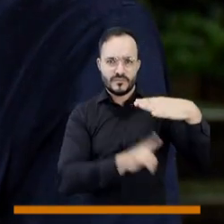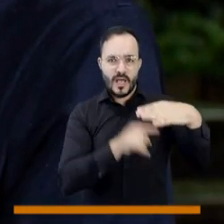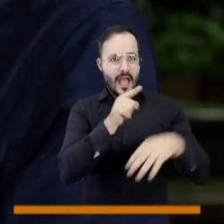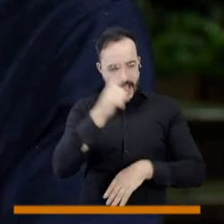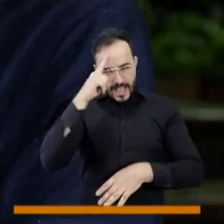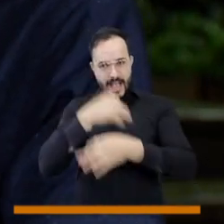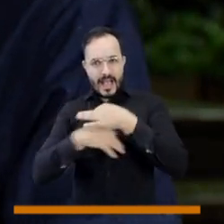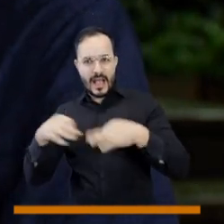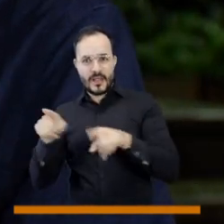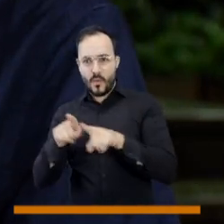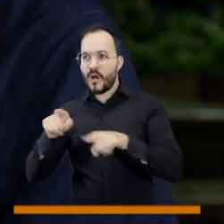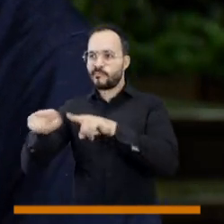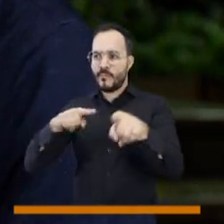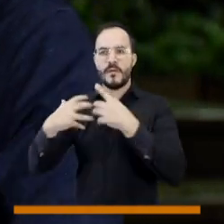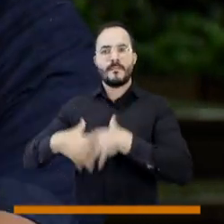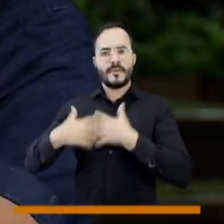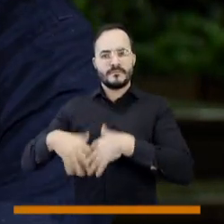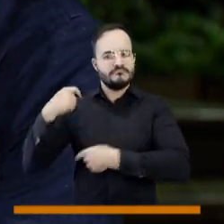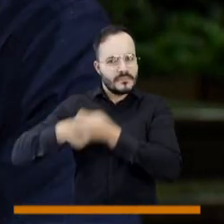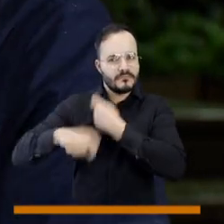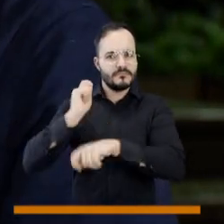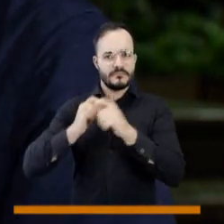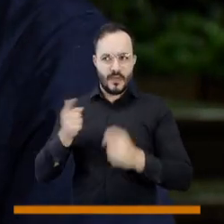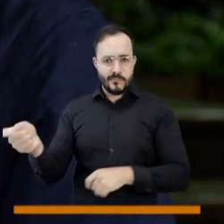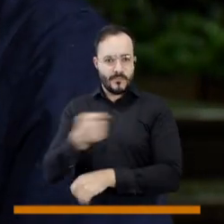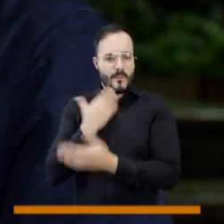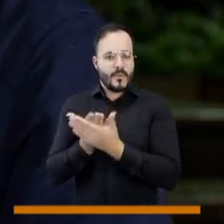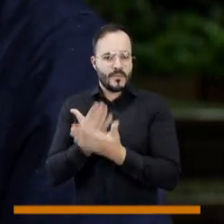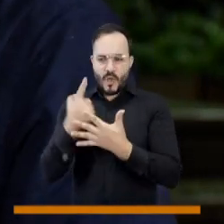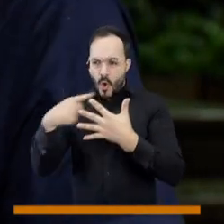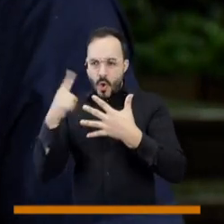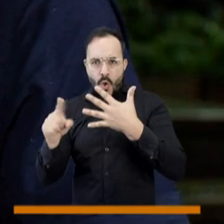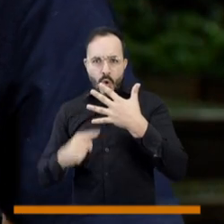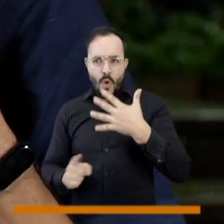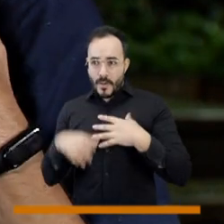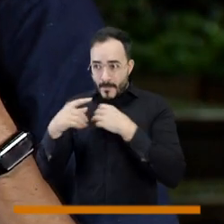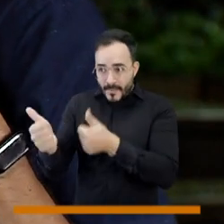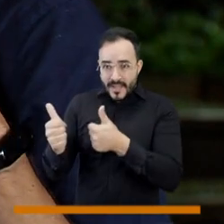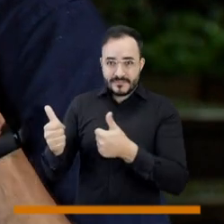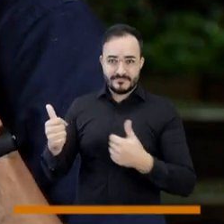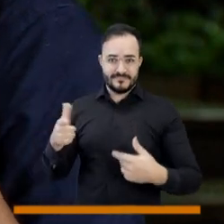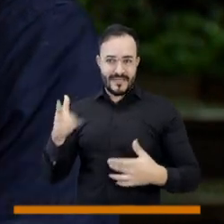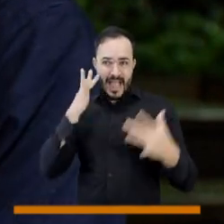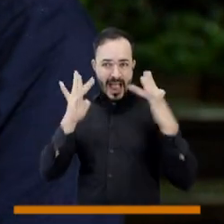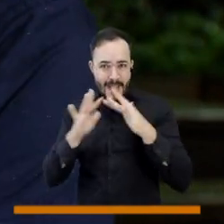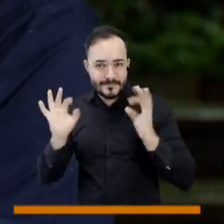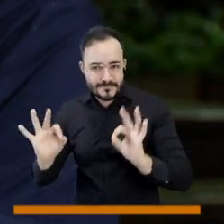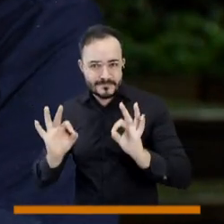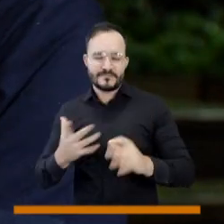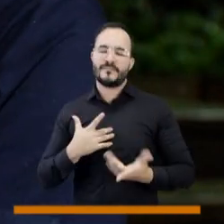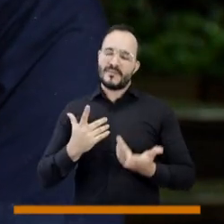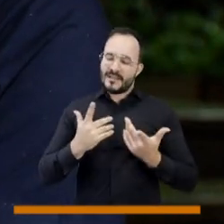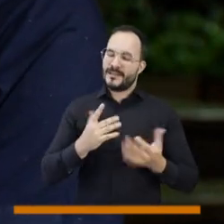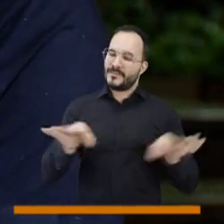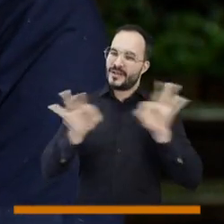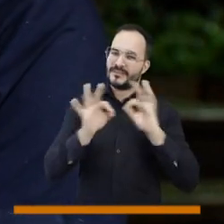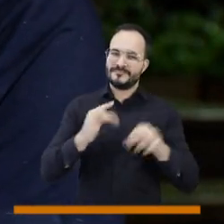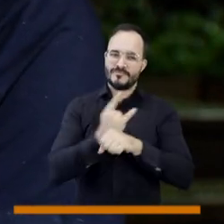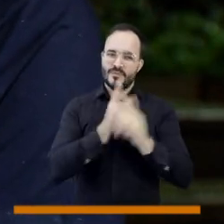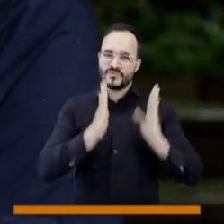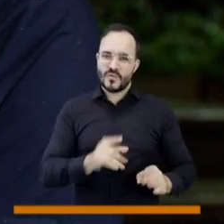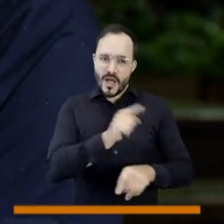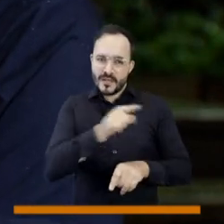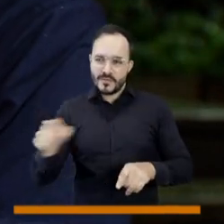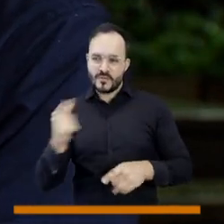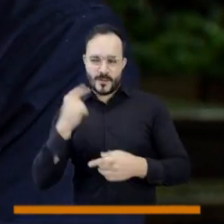distribuidores de energía, se preparen para eso y entren de una vez al negocio, porque es que está ahí. La relación con el usuario